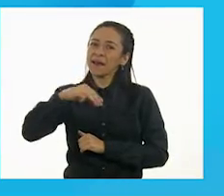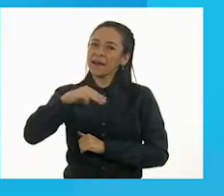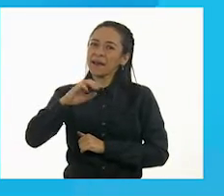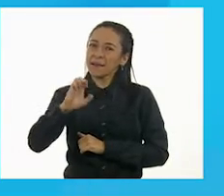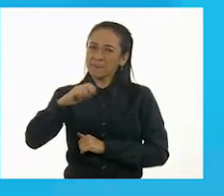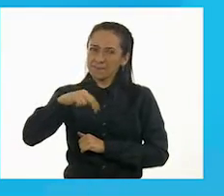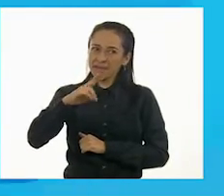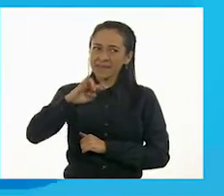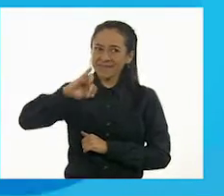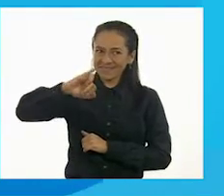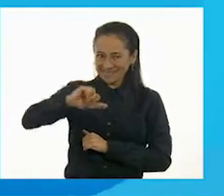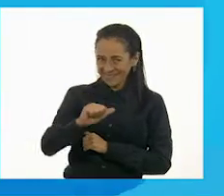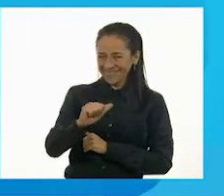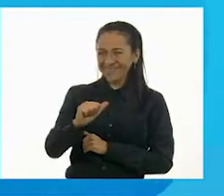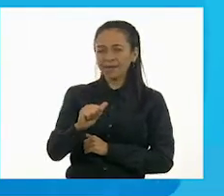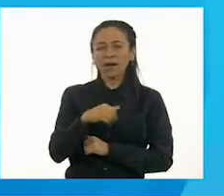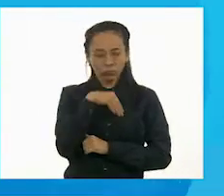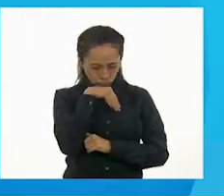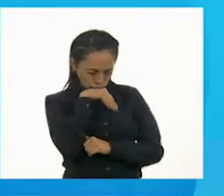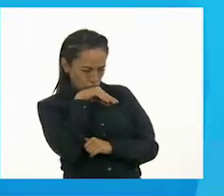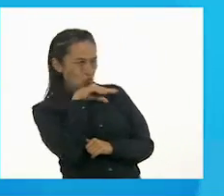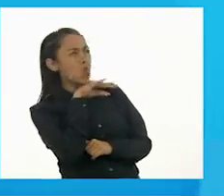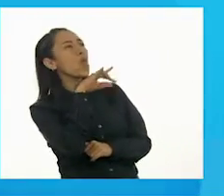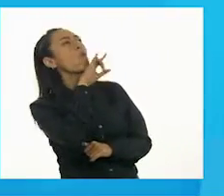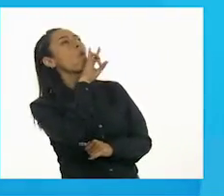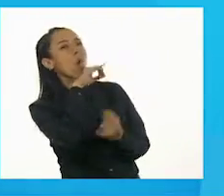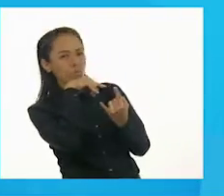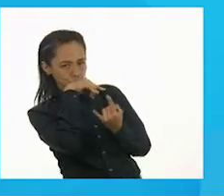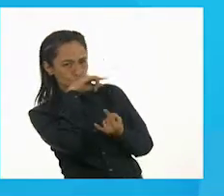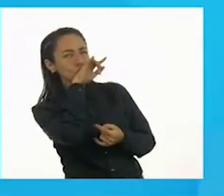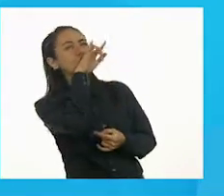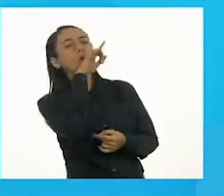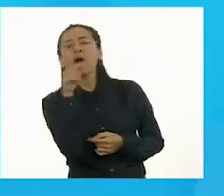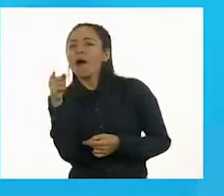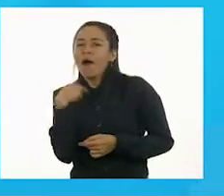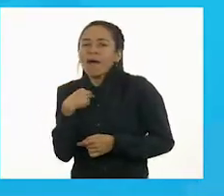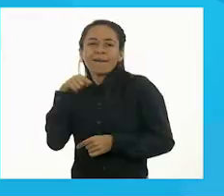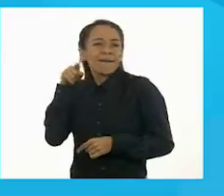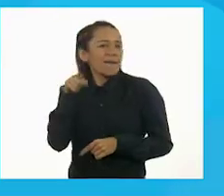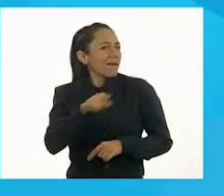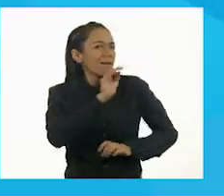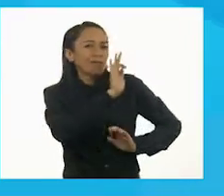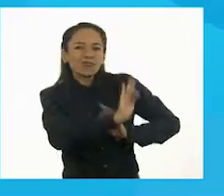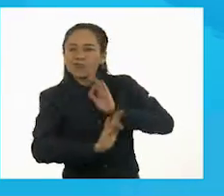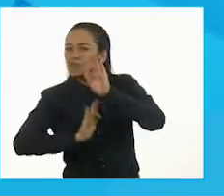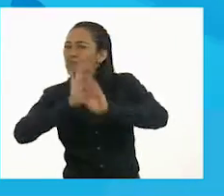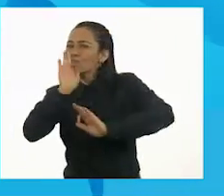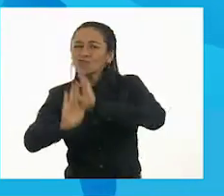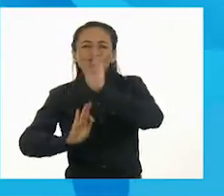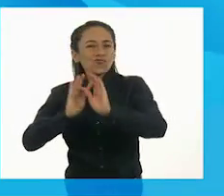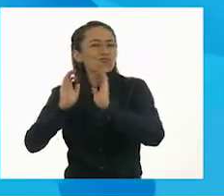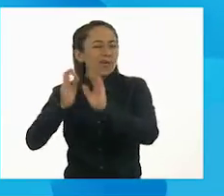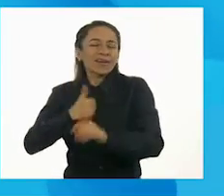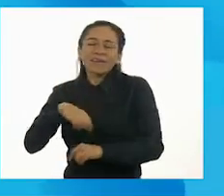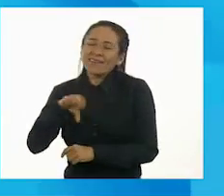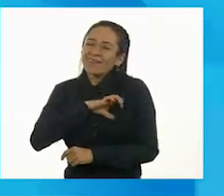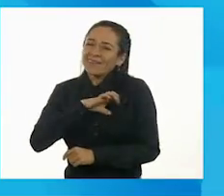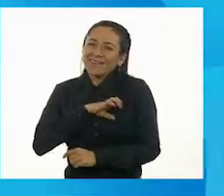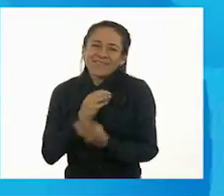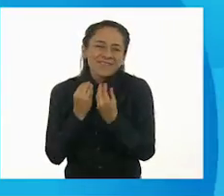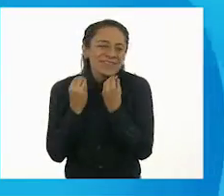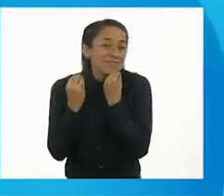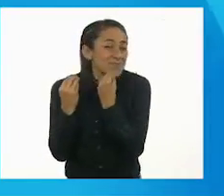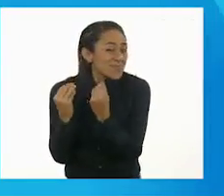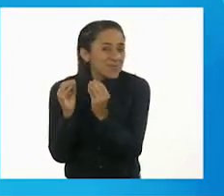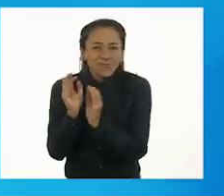hola, vaquita Clemencia! Mira, a mi vaquita Clemencia yo la cuido mucho. ¿Por qué? Para empezar, porque la quiero mucho. Es un